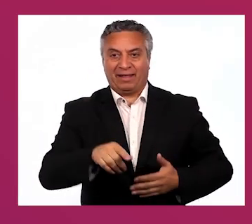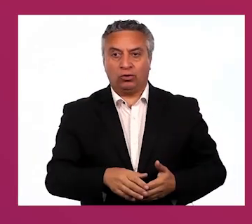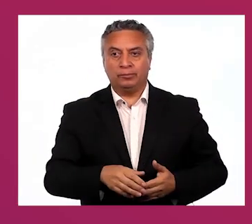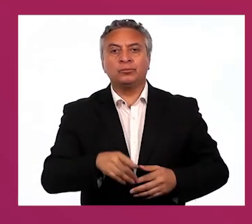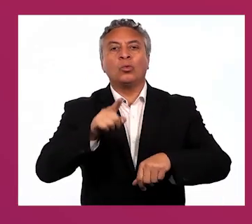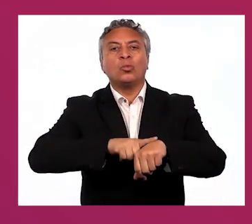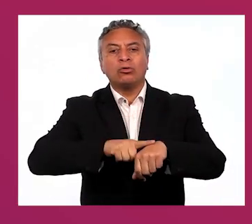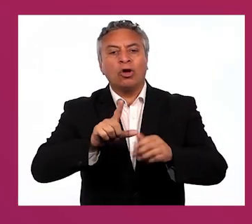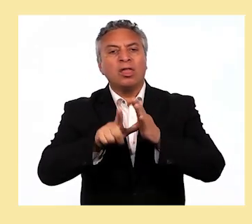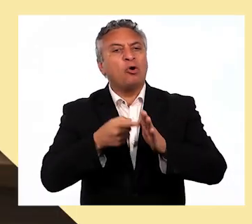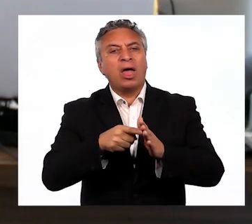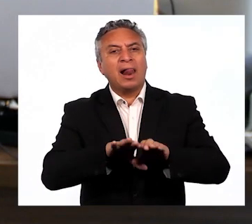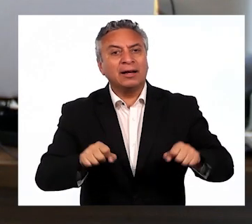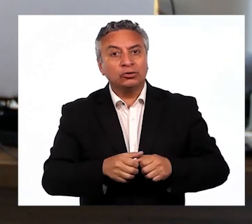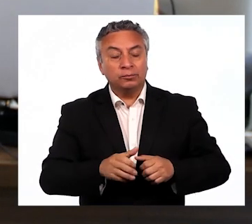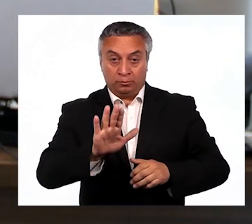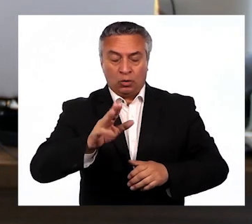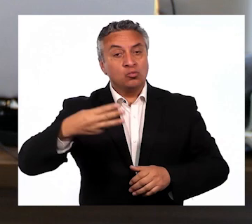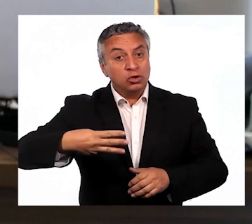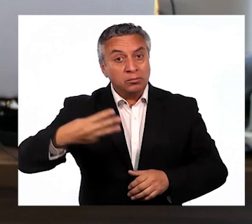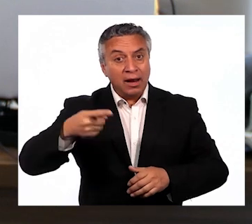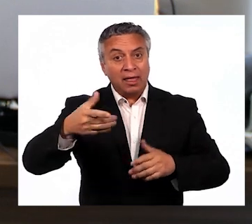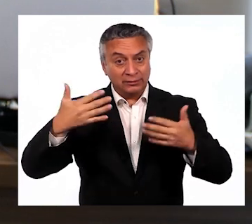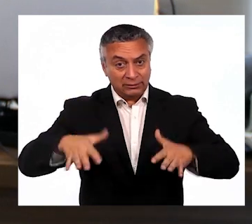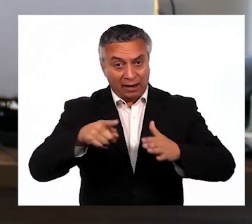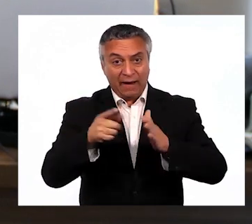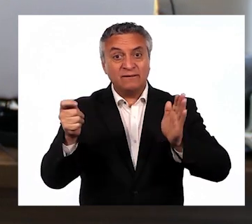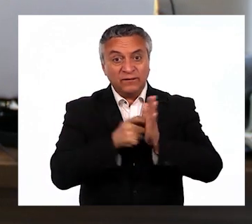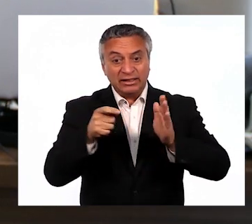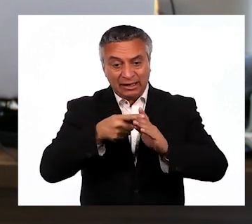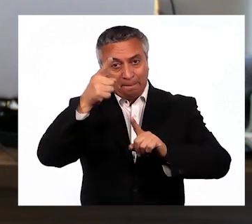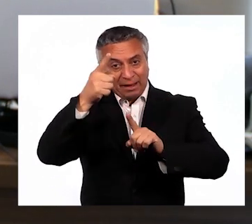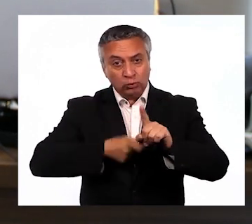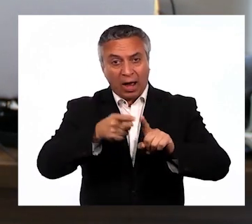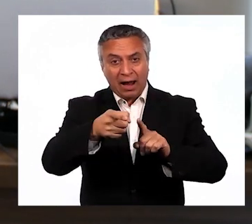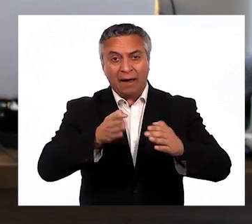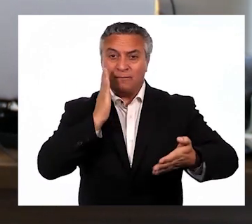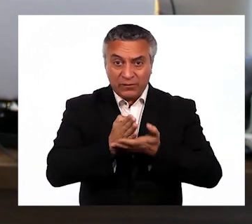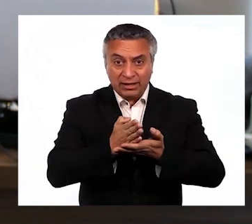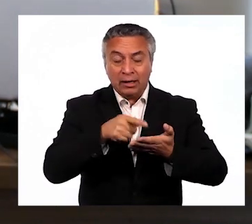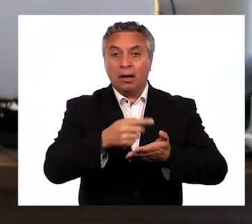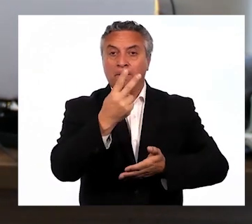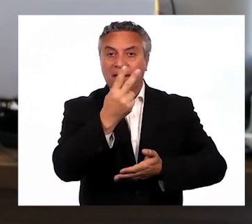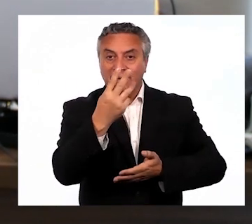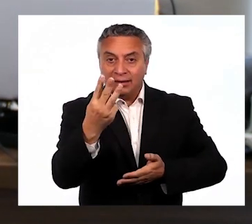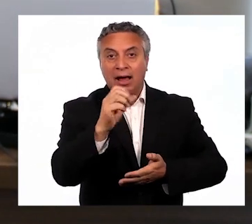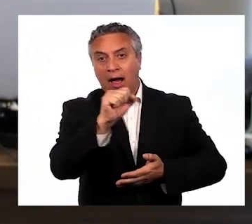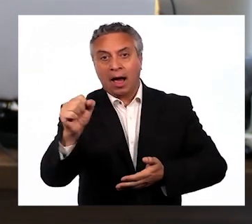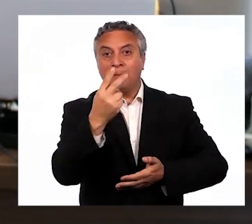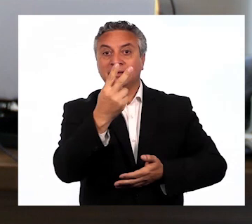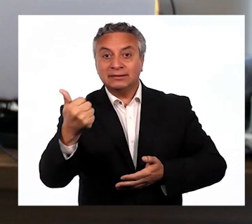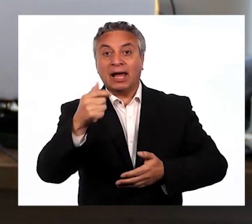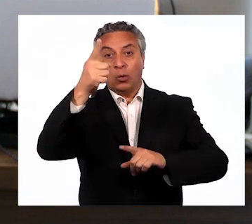listo mi Registro Social de Hogares? Si la Municipalidad aprueba tu solicitud hasta la fecha de corte mensual, entre el 23 y 26 de cada